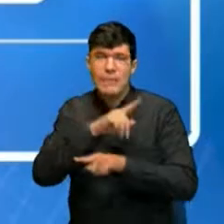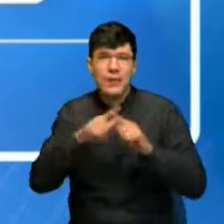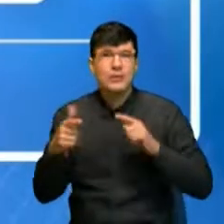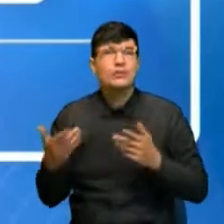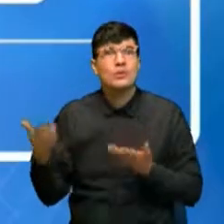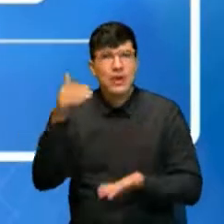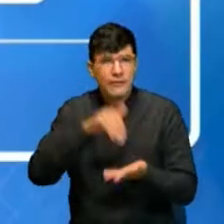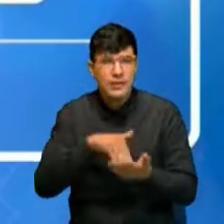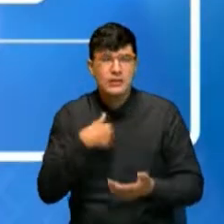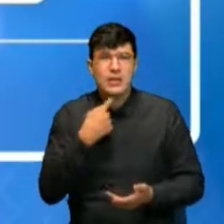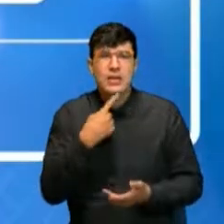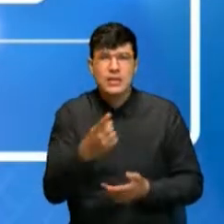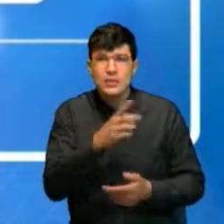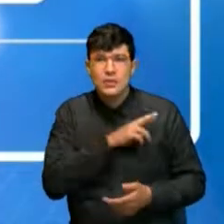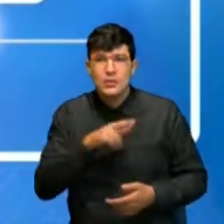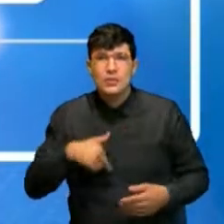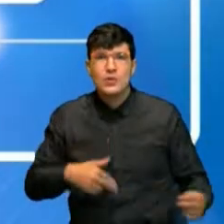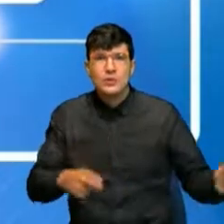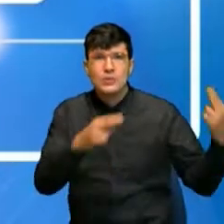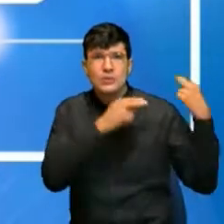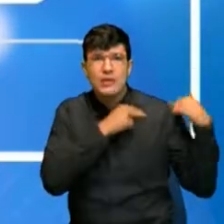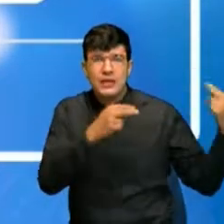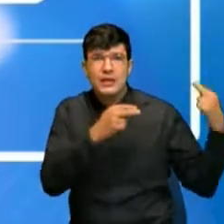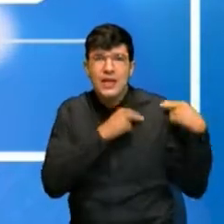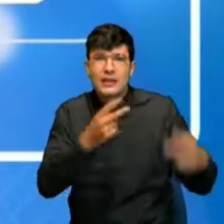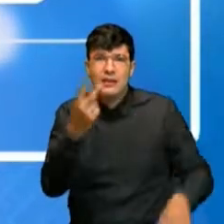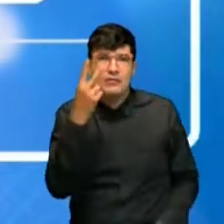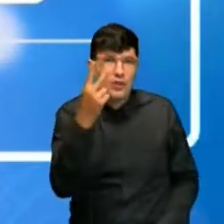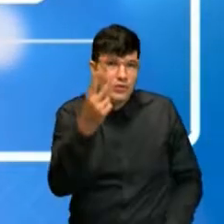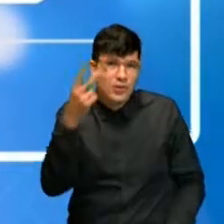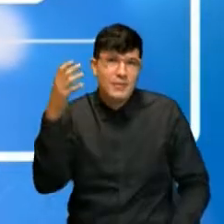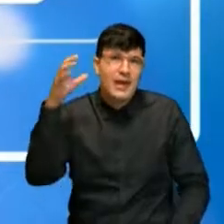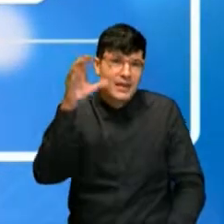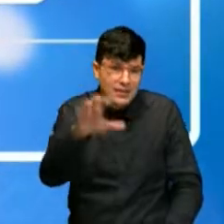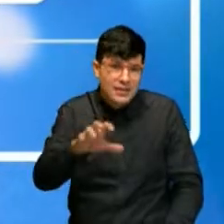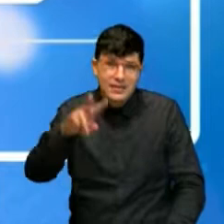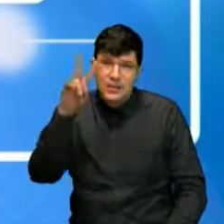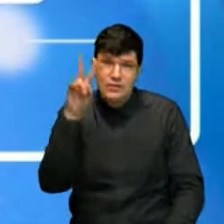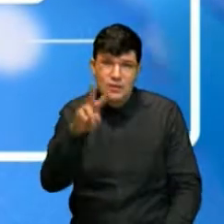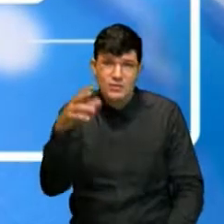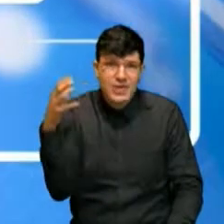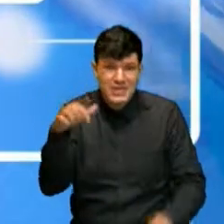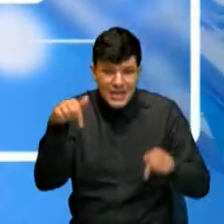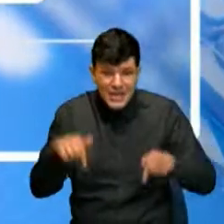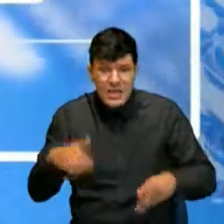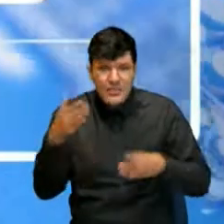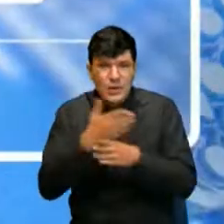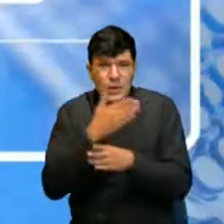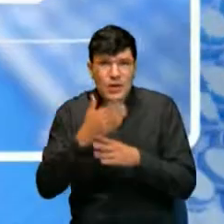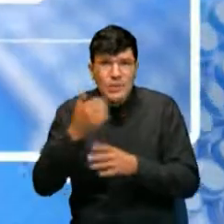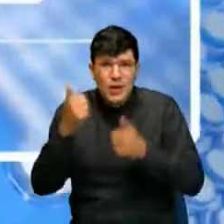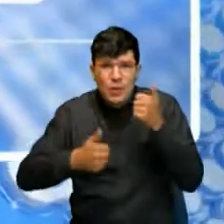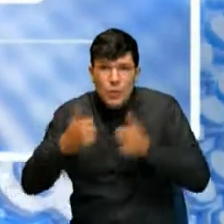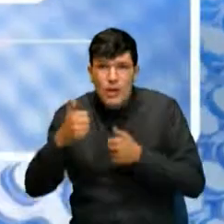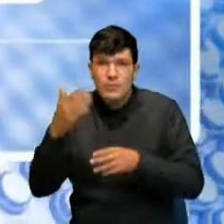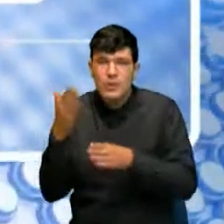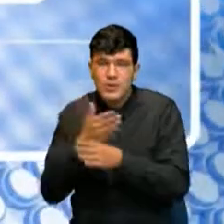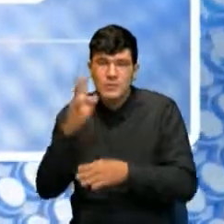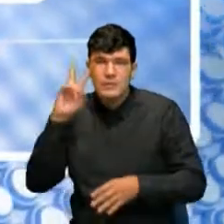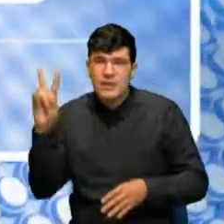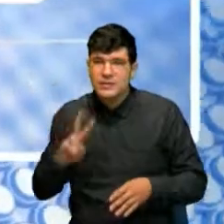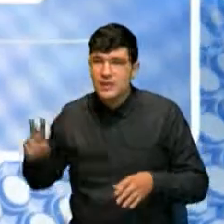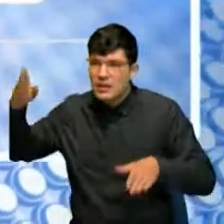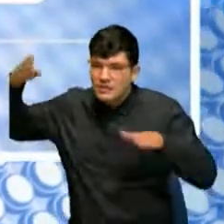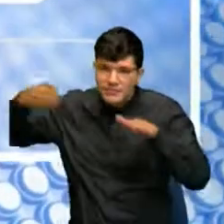insisto, nosotros estamos cargando con la seguridad de dos países, ¿cierto? Los problemas que tienen los cucuteños en sí y los problemas que traen